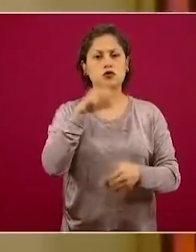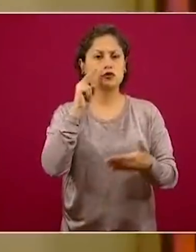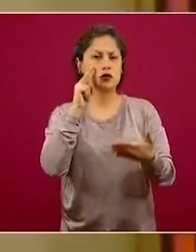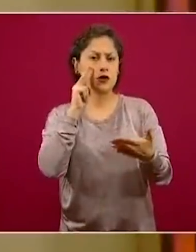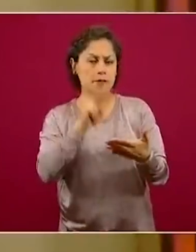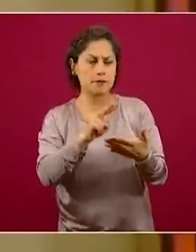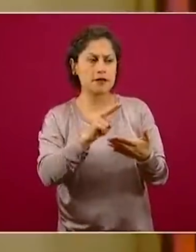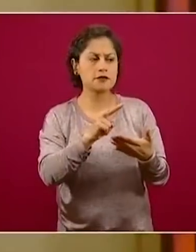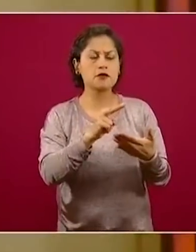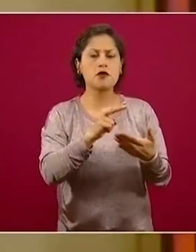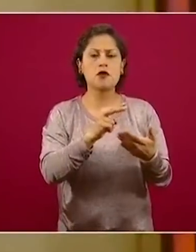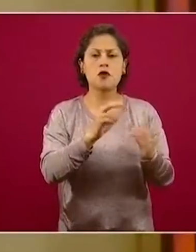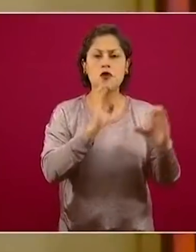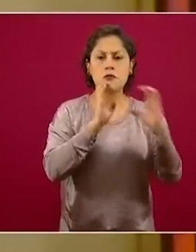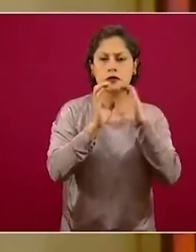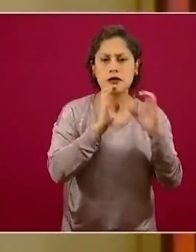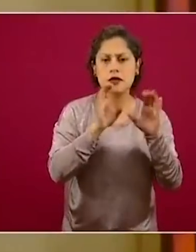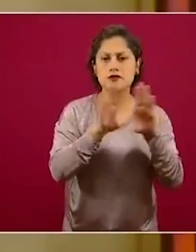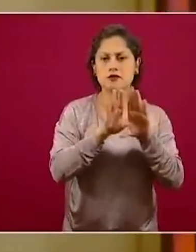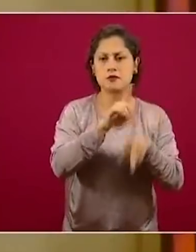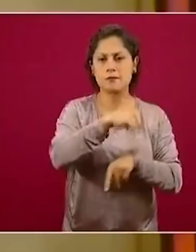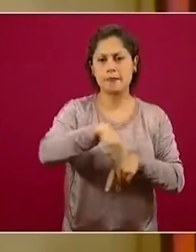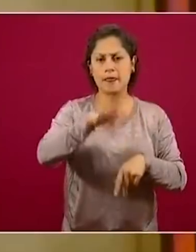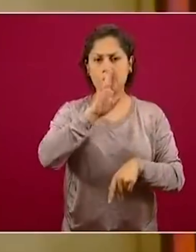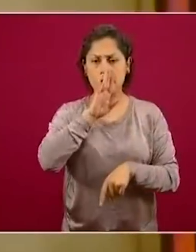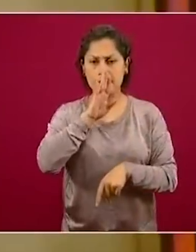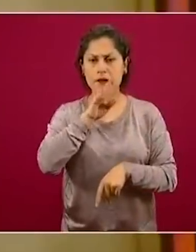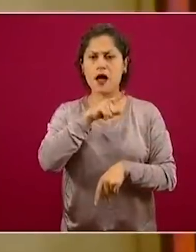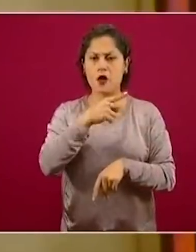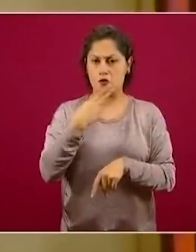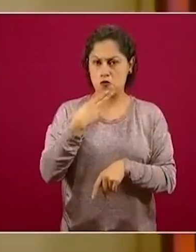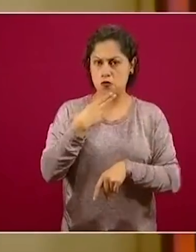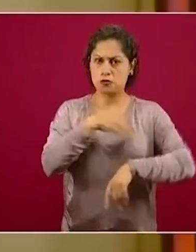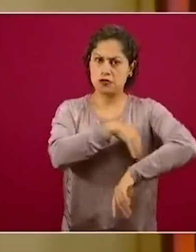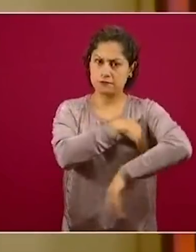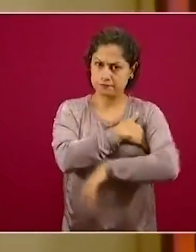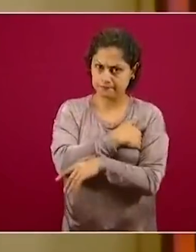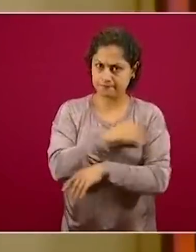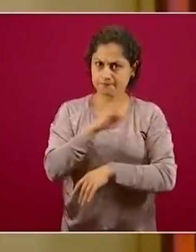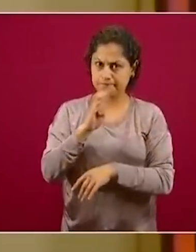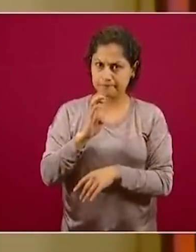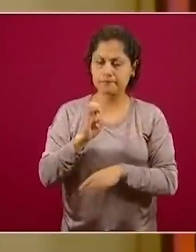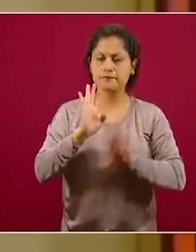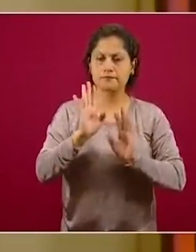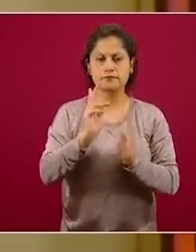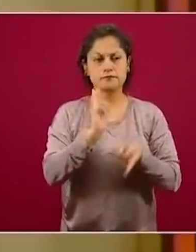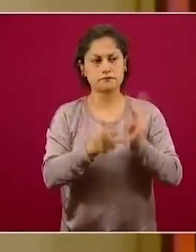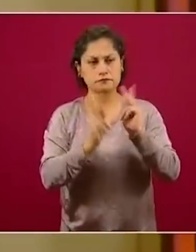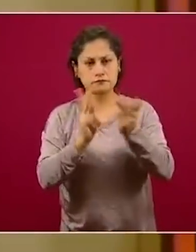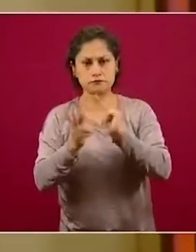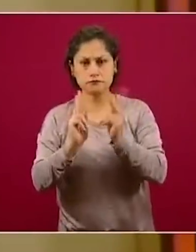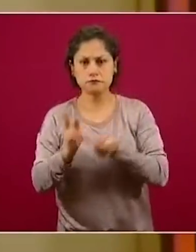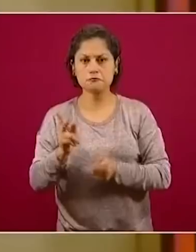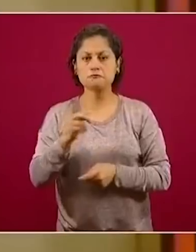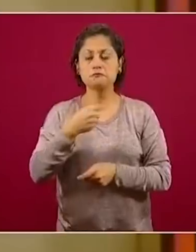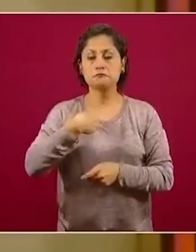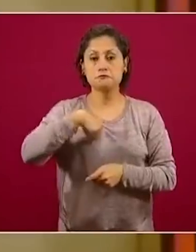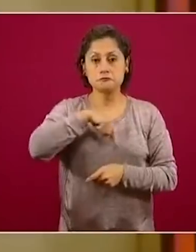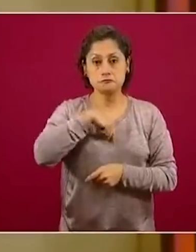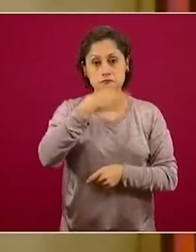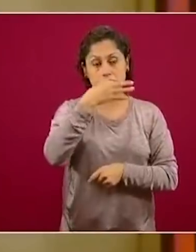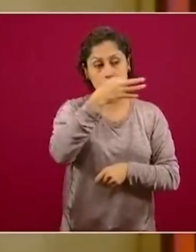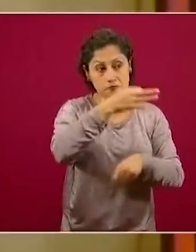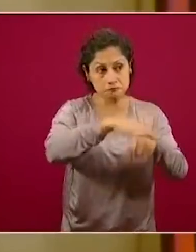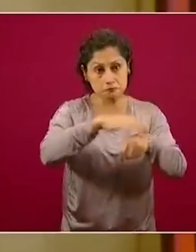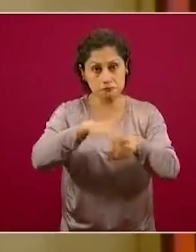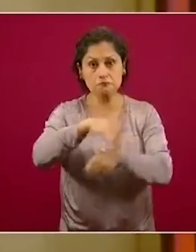mandan, nos comparten y la verdad es que ha generado una muy buena aceptación los criterios que